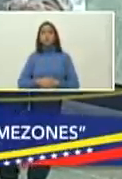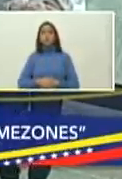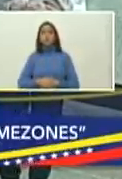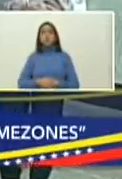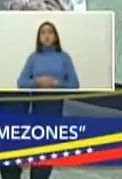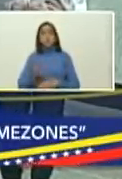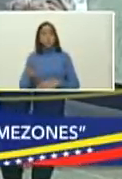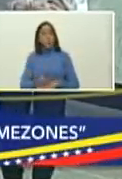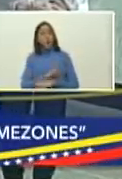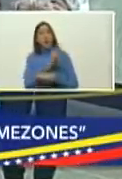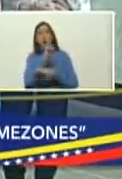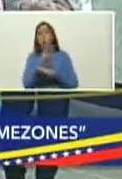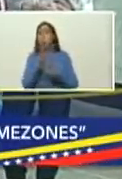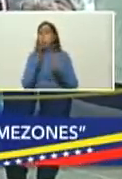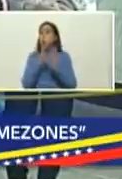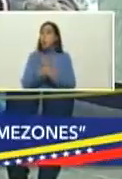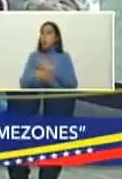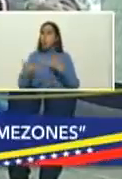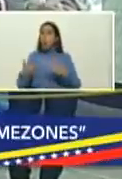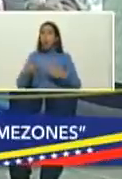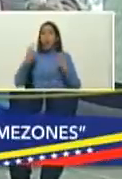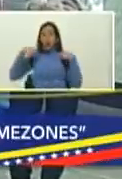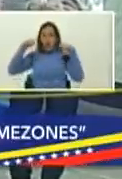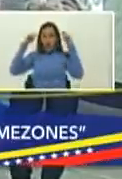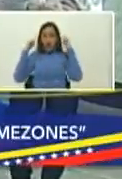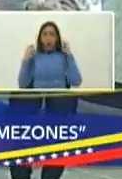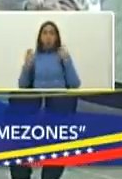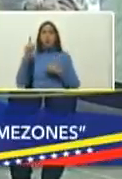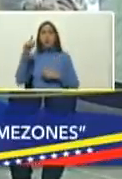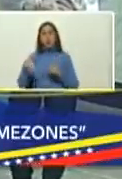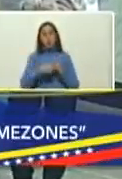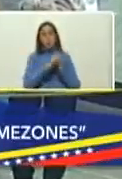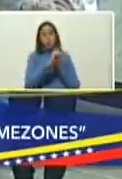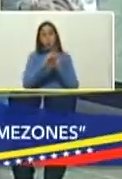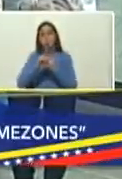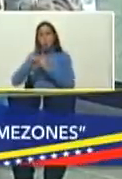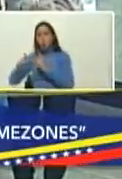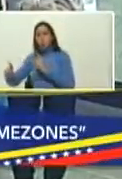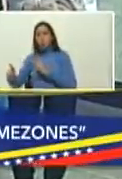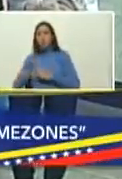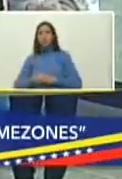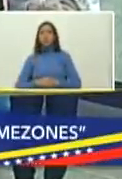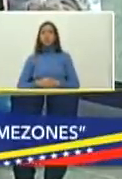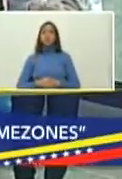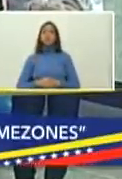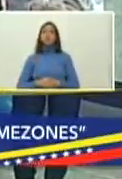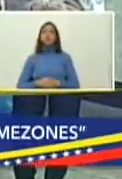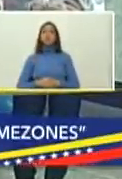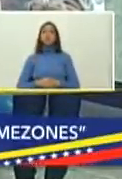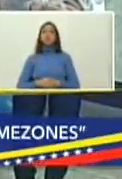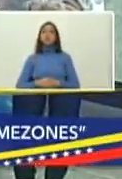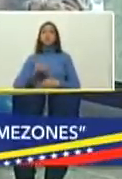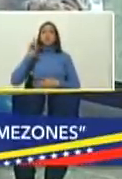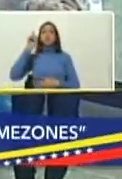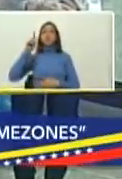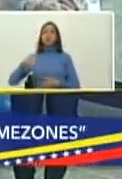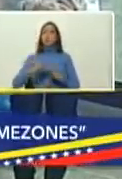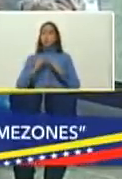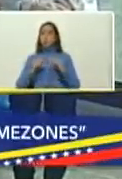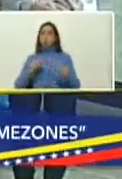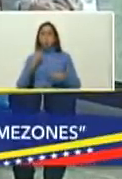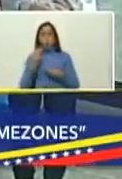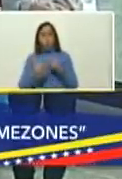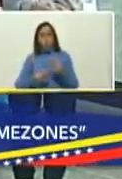utilización tanto del tapabocas como el distanciamiento físico y así también presidente todo lo que